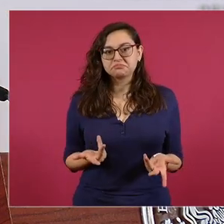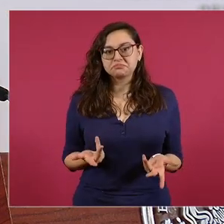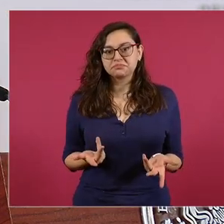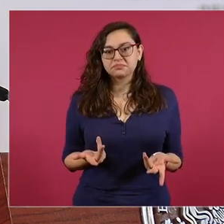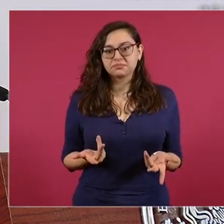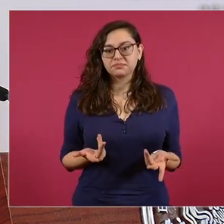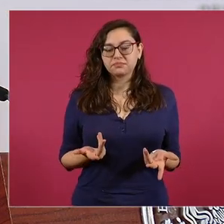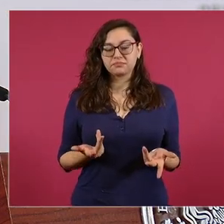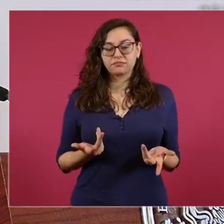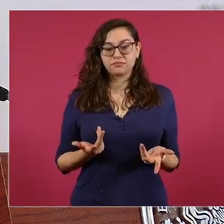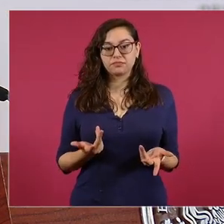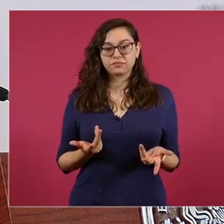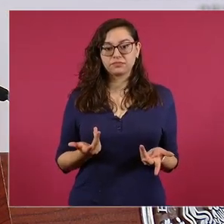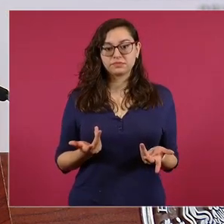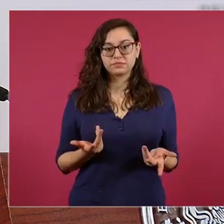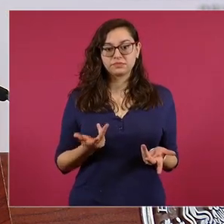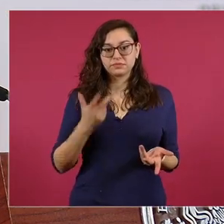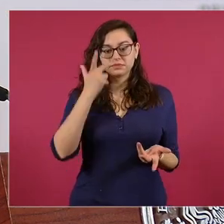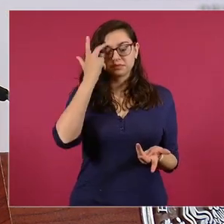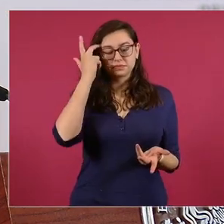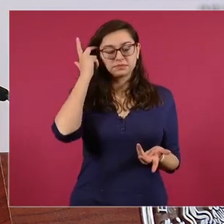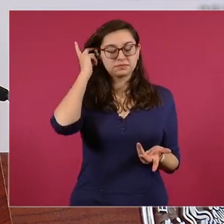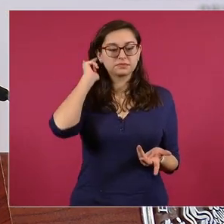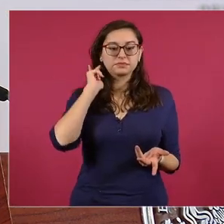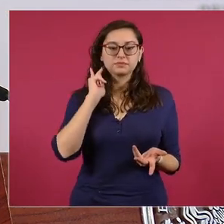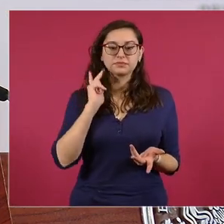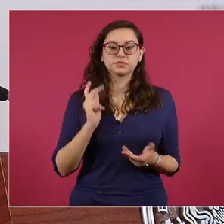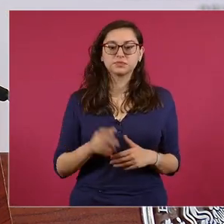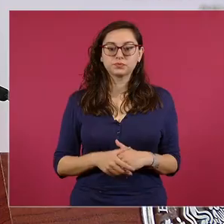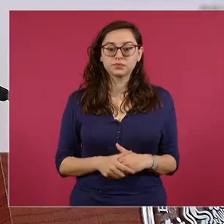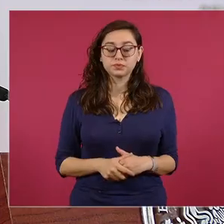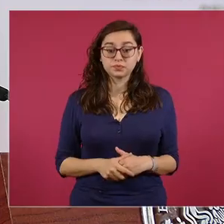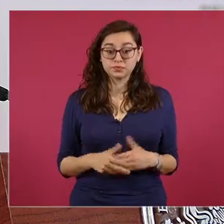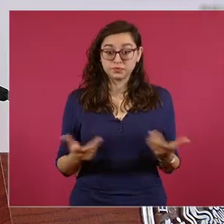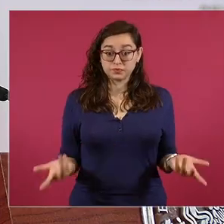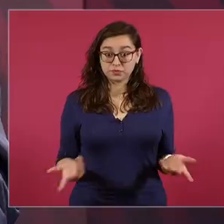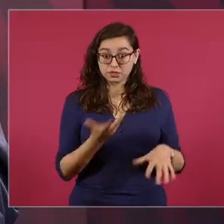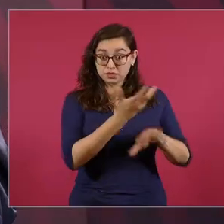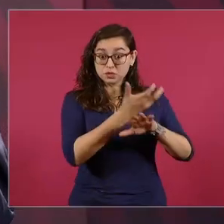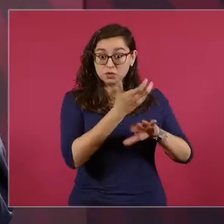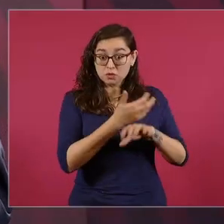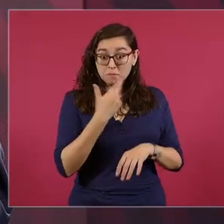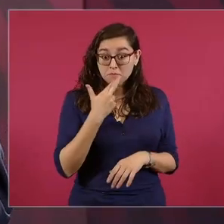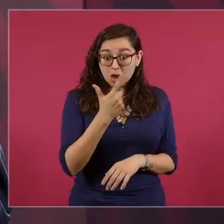¿En qué país? ¿En Estados Unidos?